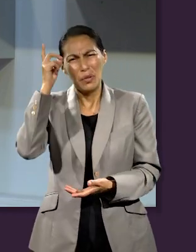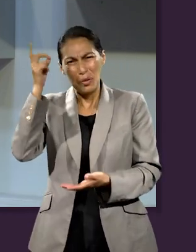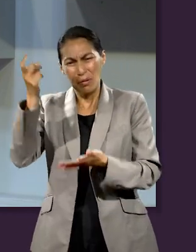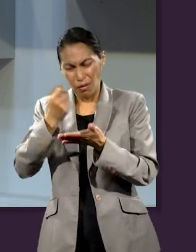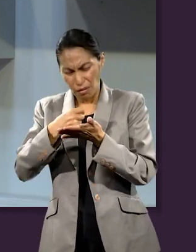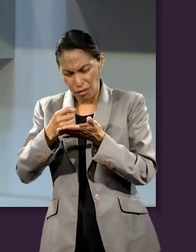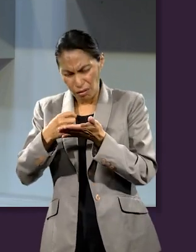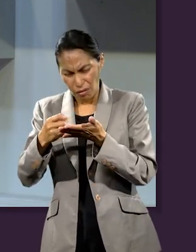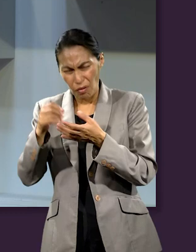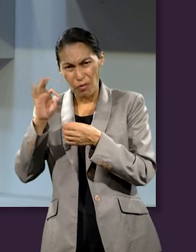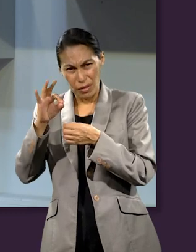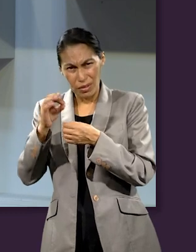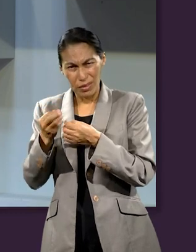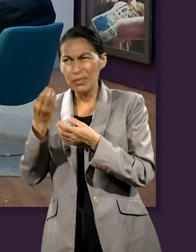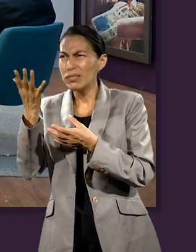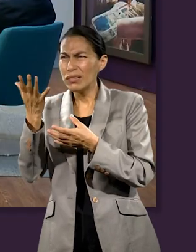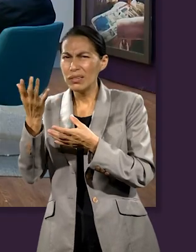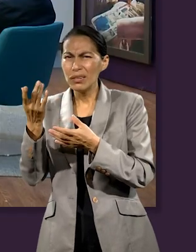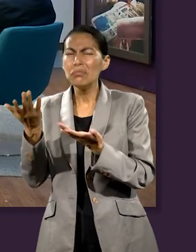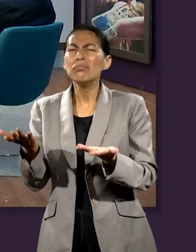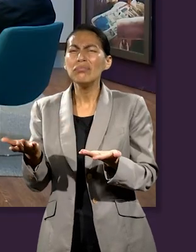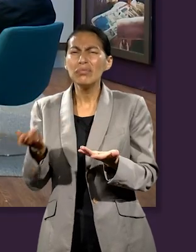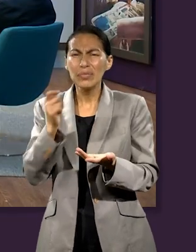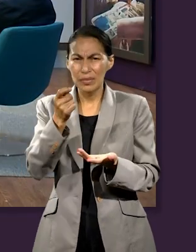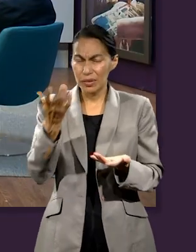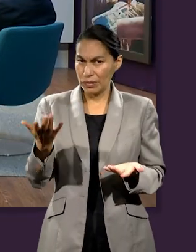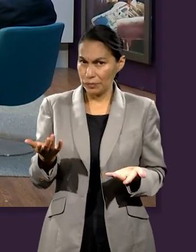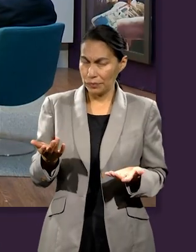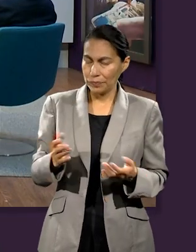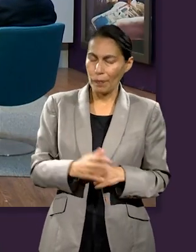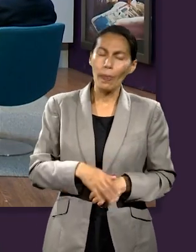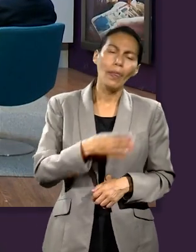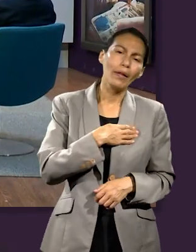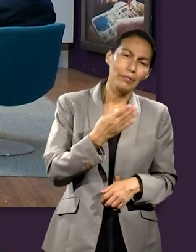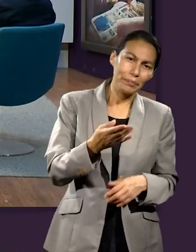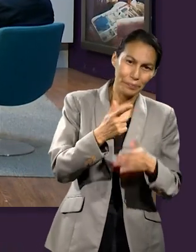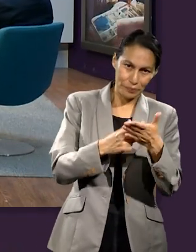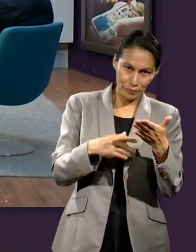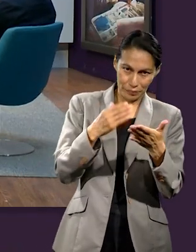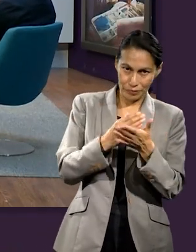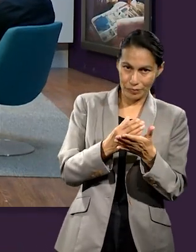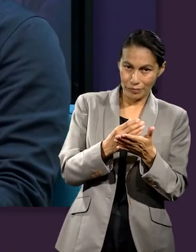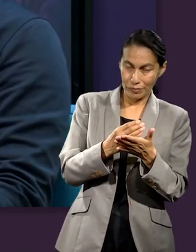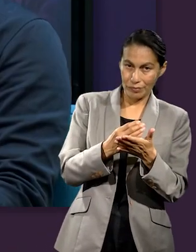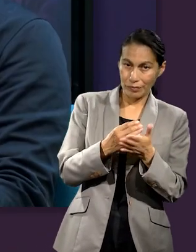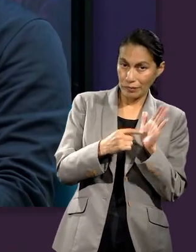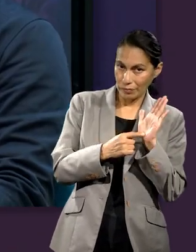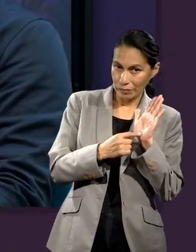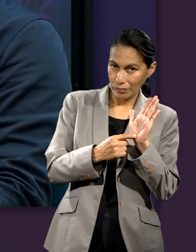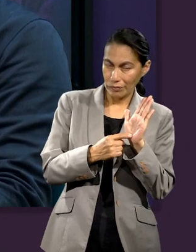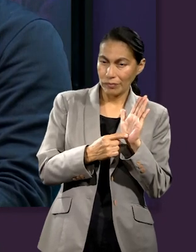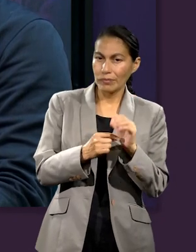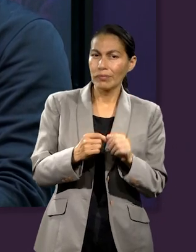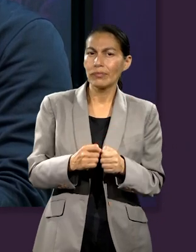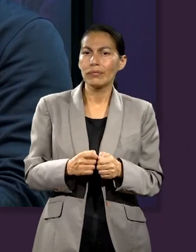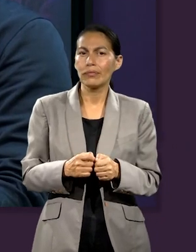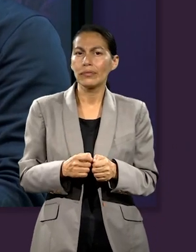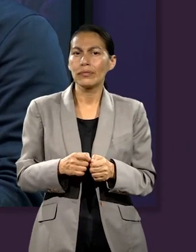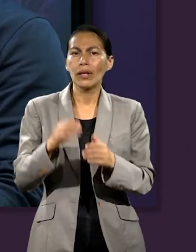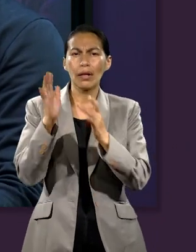Jesús, Dios, de nuestras ofrendas? A ver. Bueno, en la lección menciona un